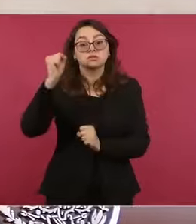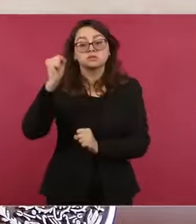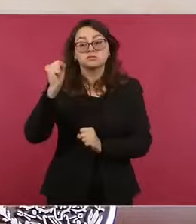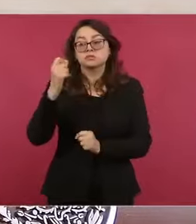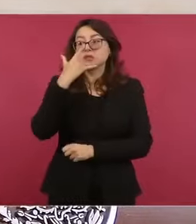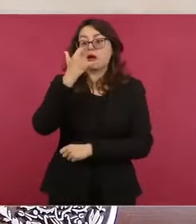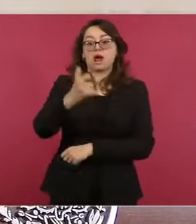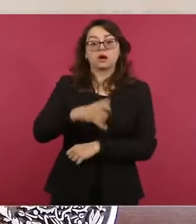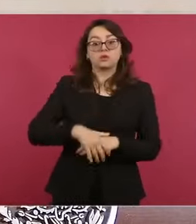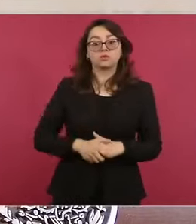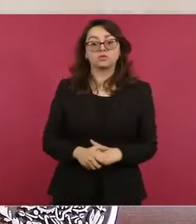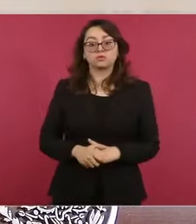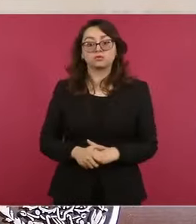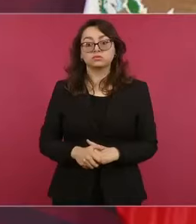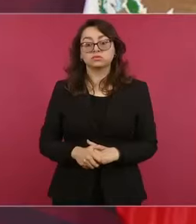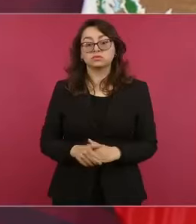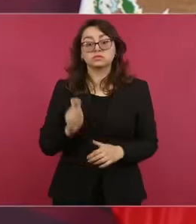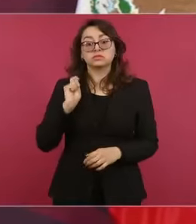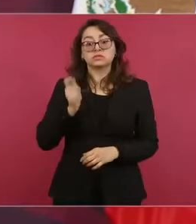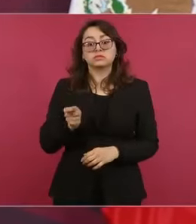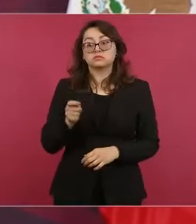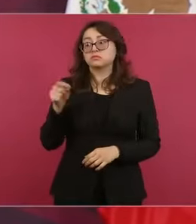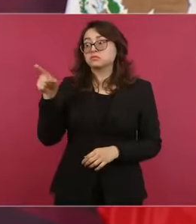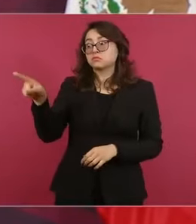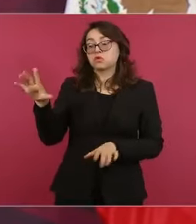O sea,